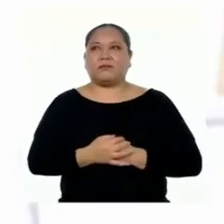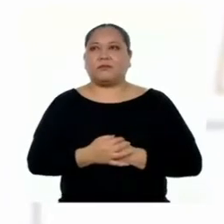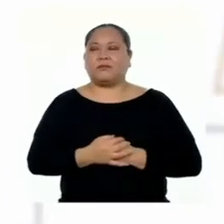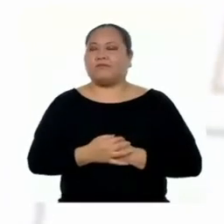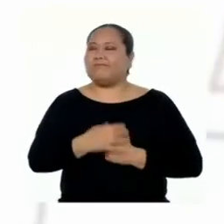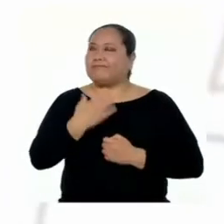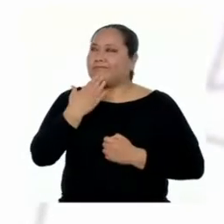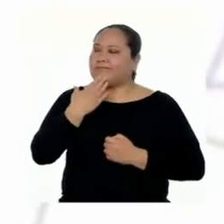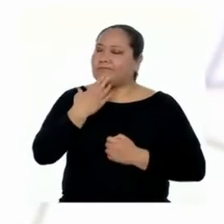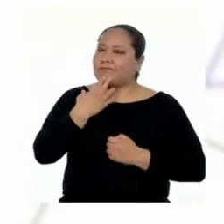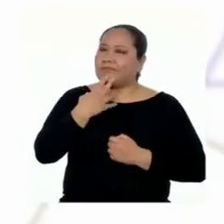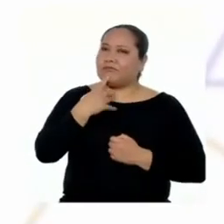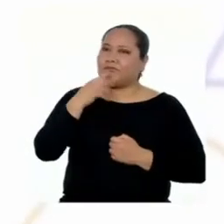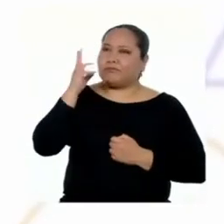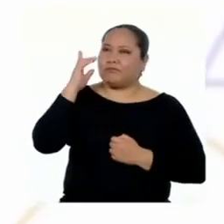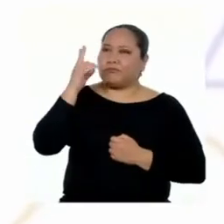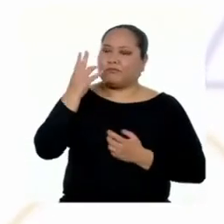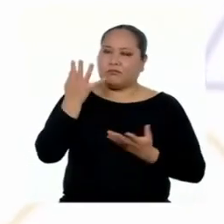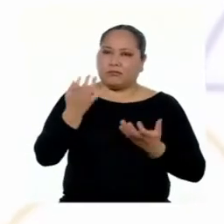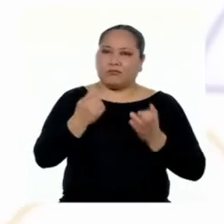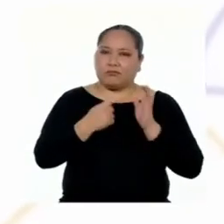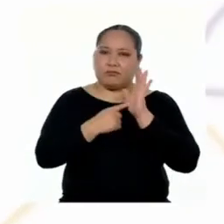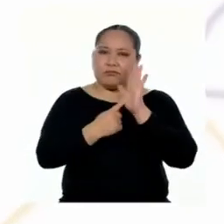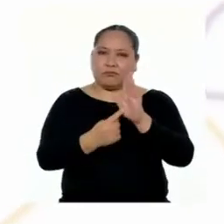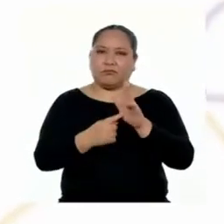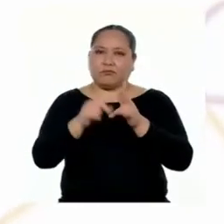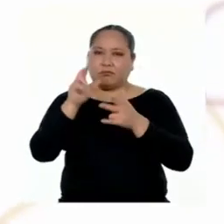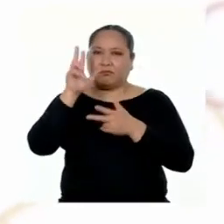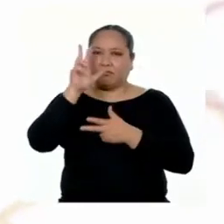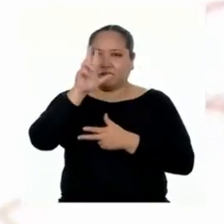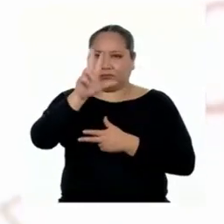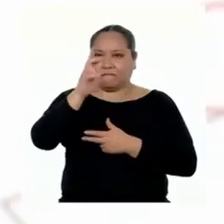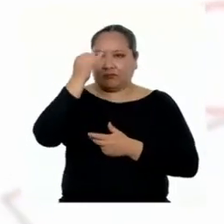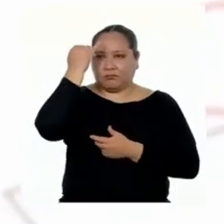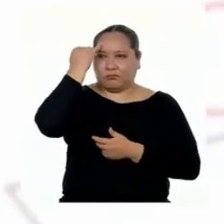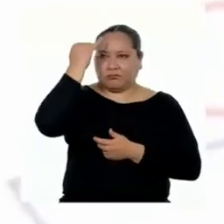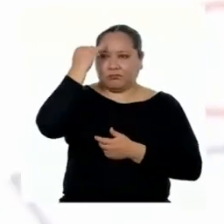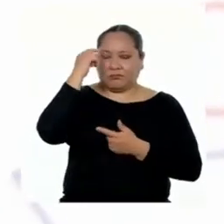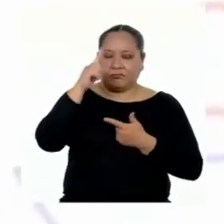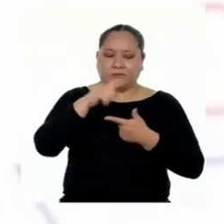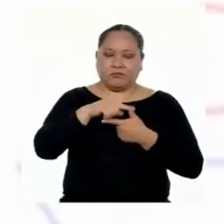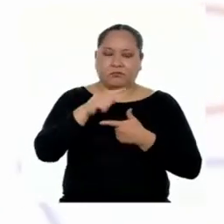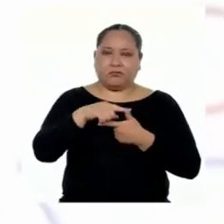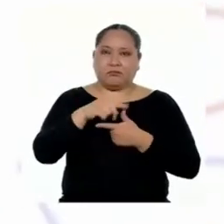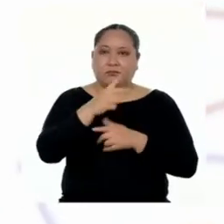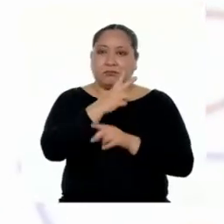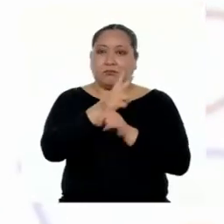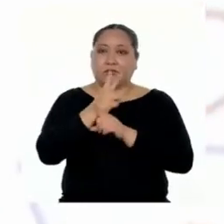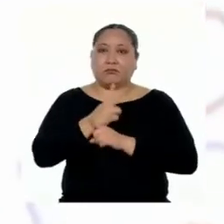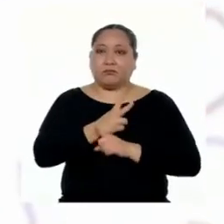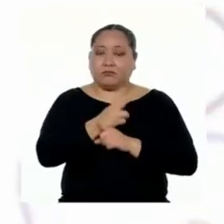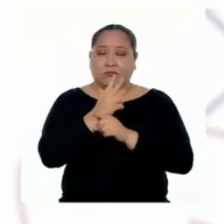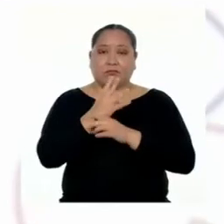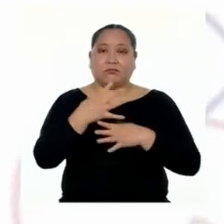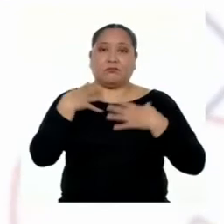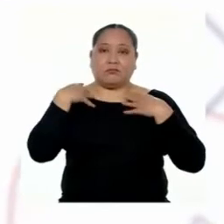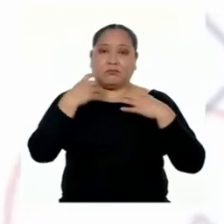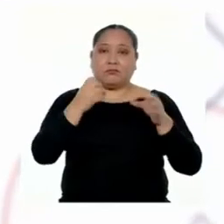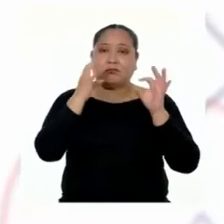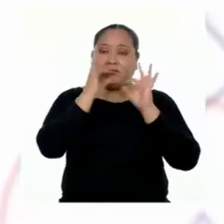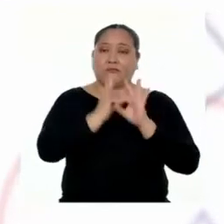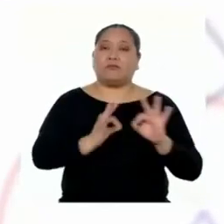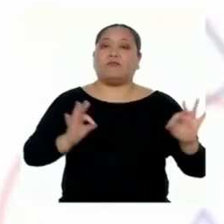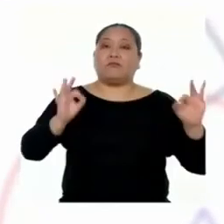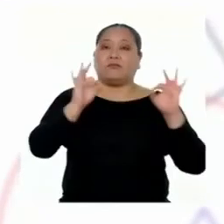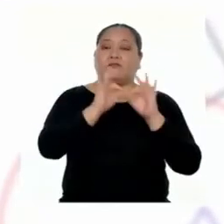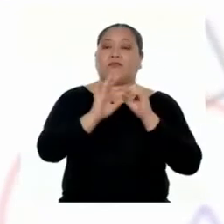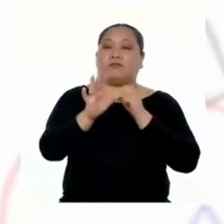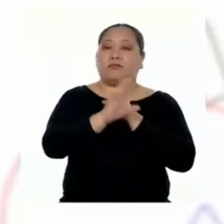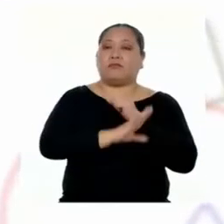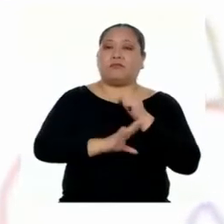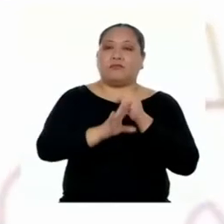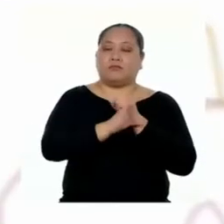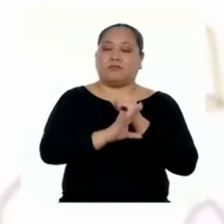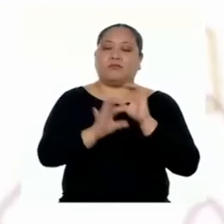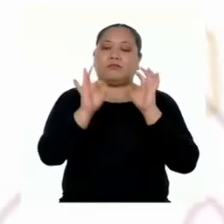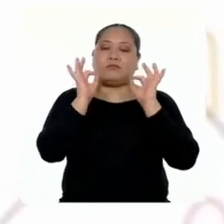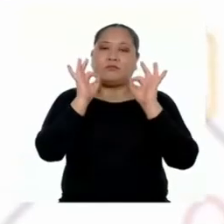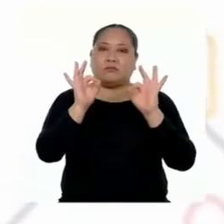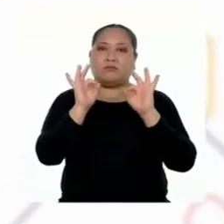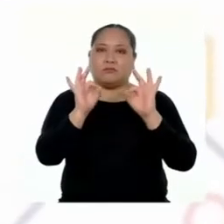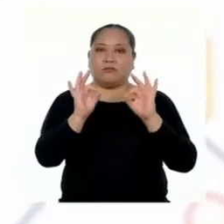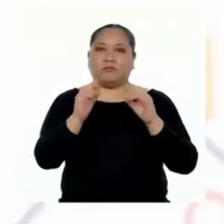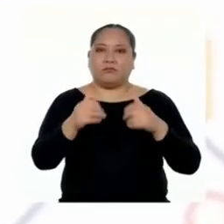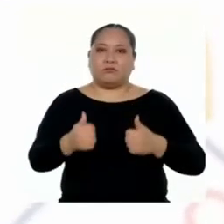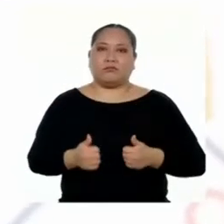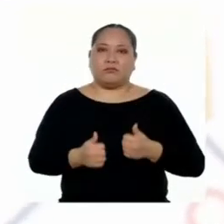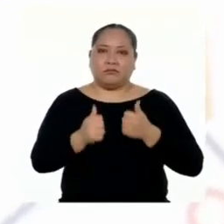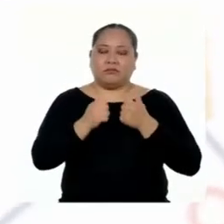Bueno, profesora. Yo quise comunicar tres ideas. Primero, que cuidar nuestra salud es importante y necesario para lograr calidad de vida.